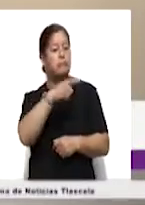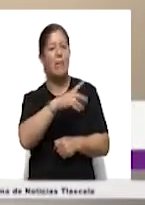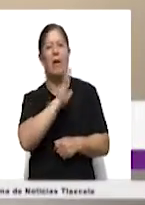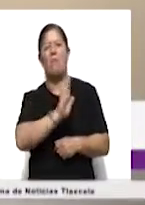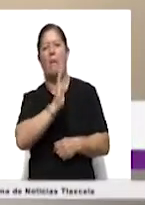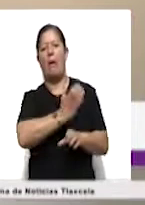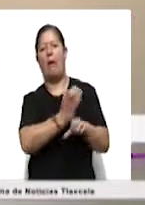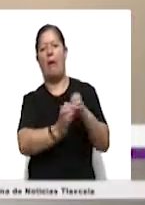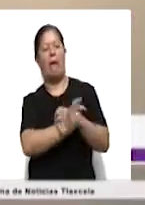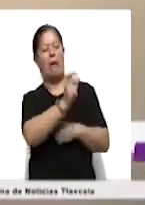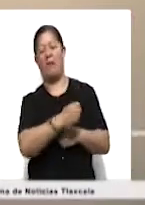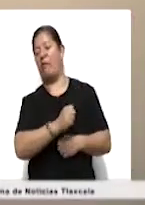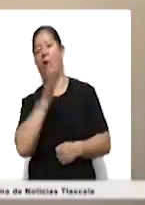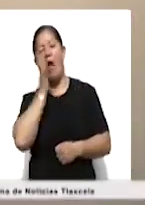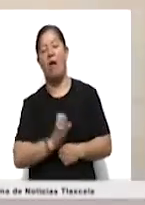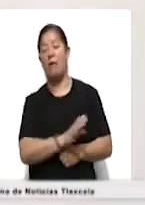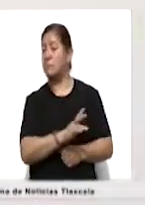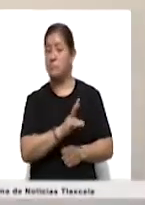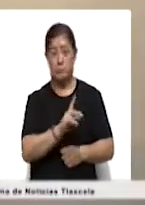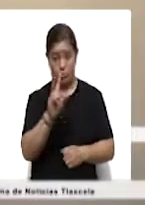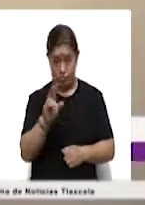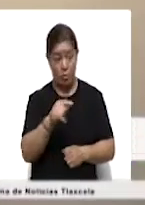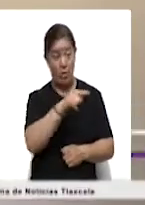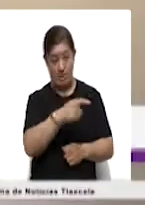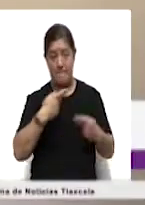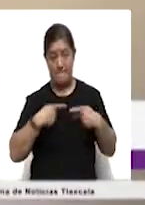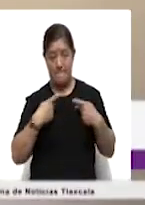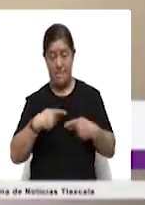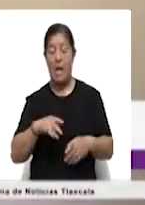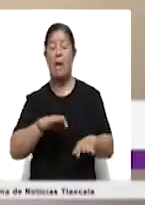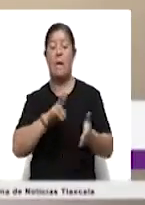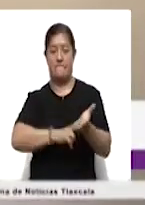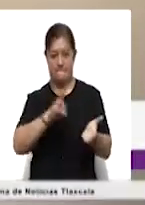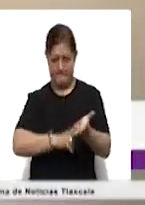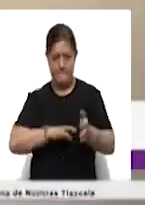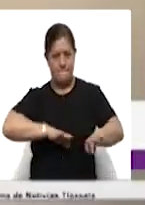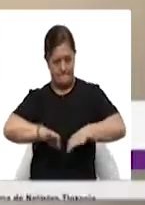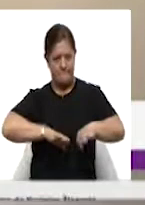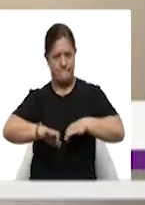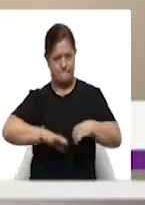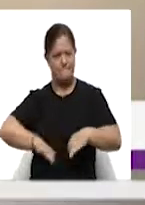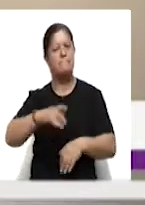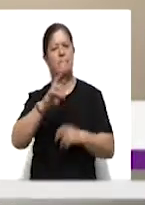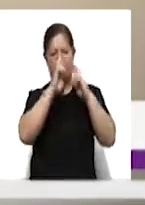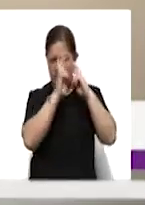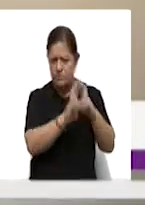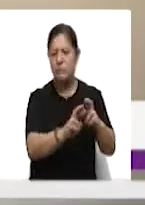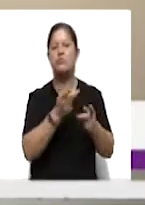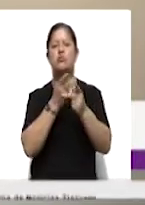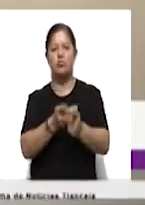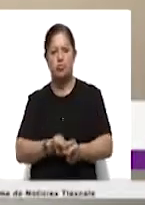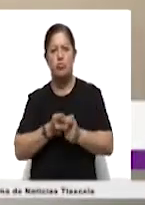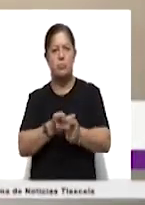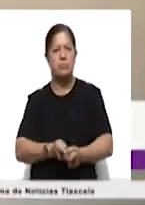persona. También mirar desde sus derechos humanos. Trabajar con los valores, reforzar los valores como el respeto, la tolerancia,